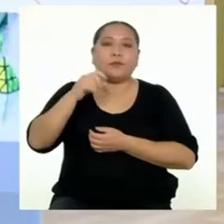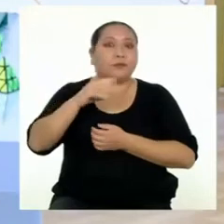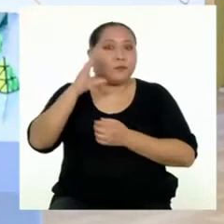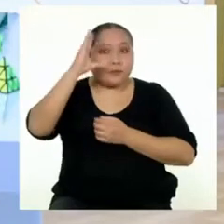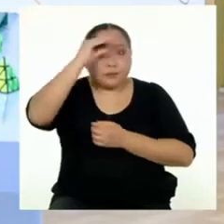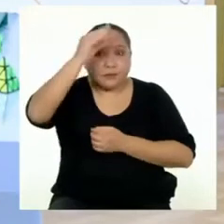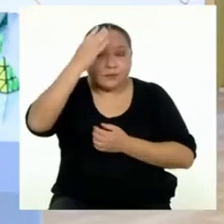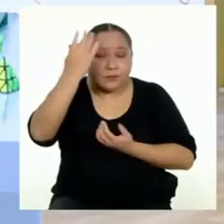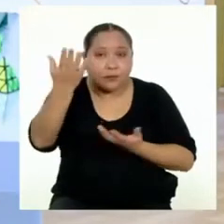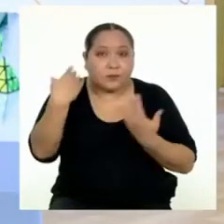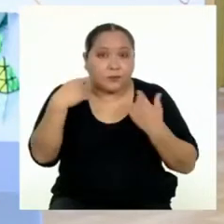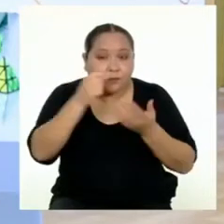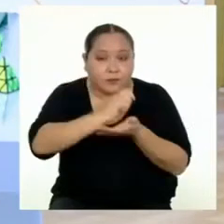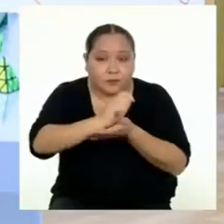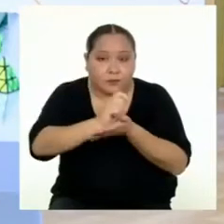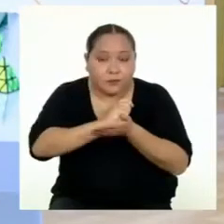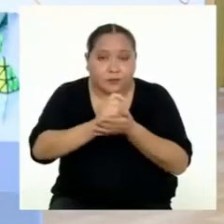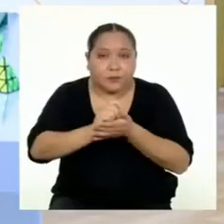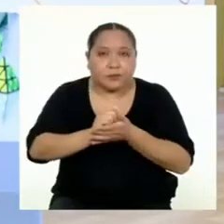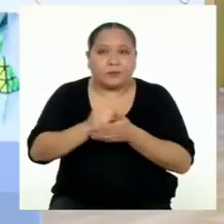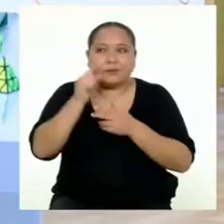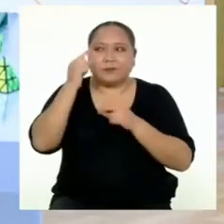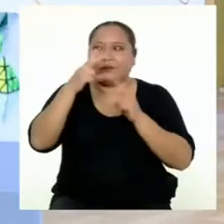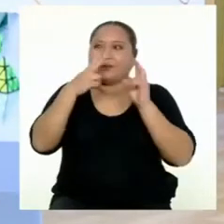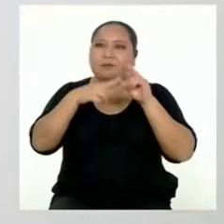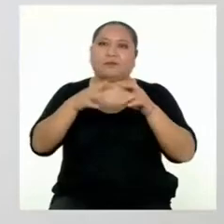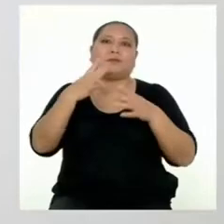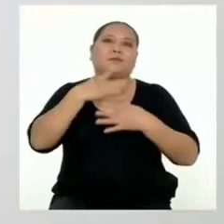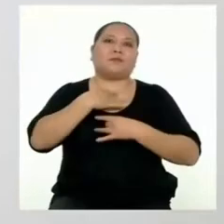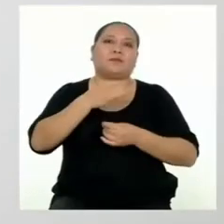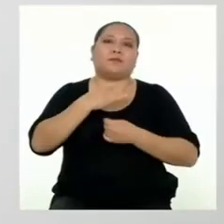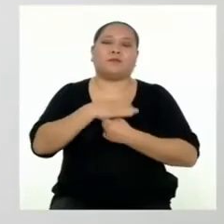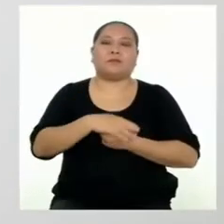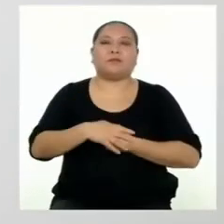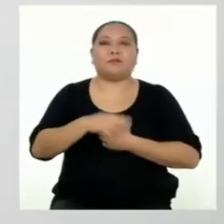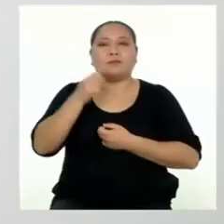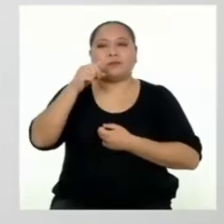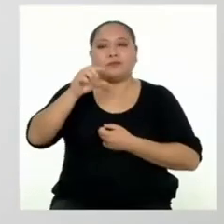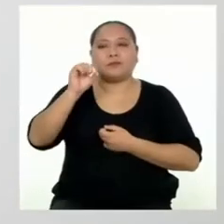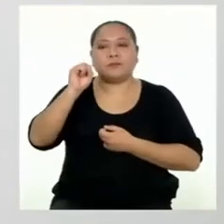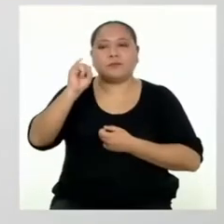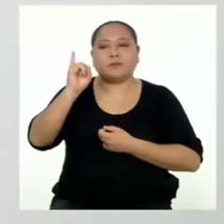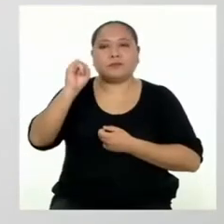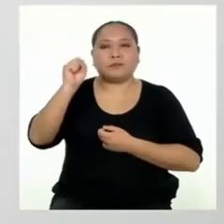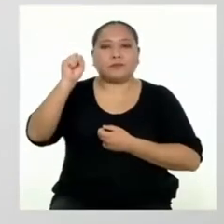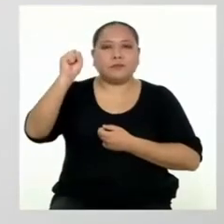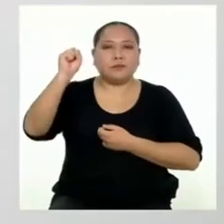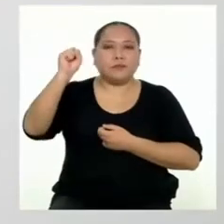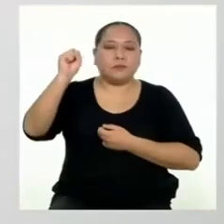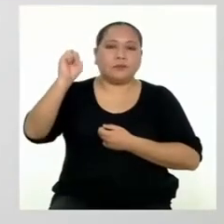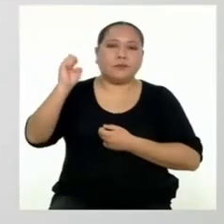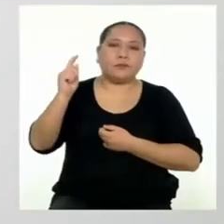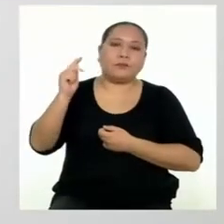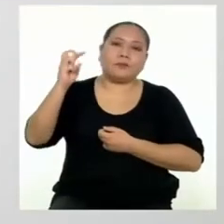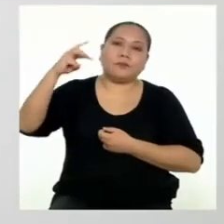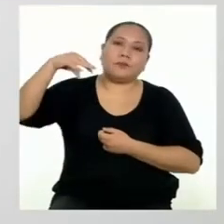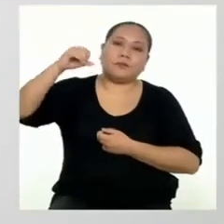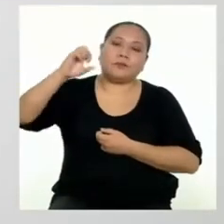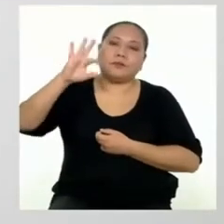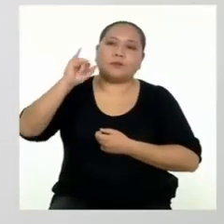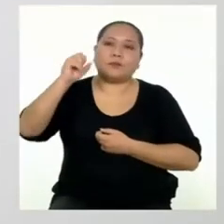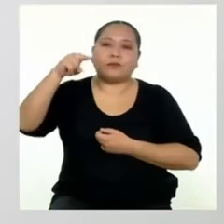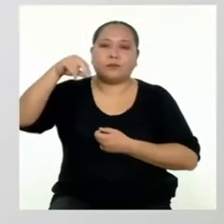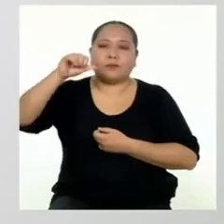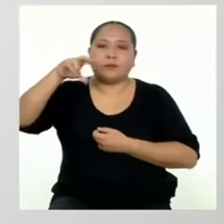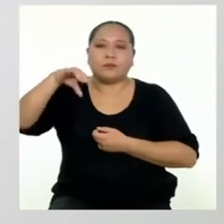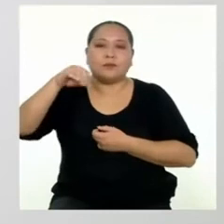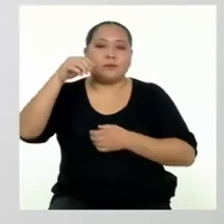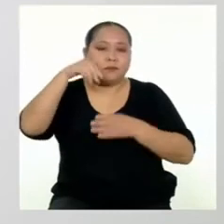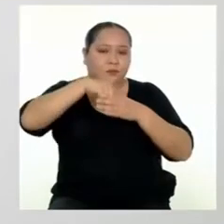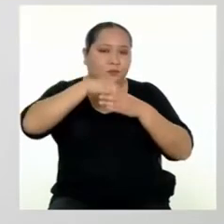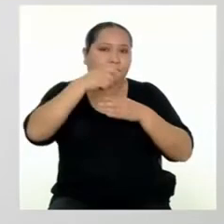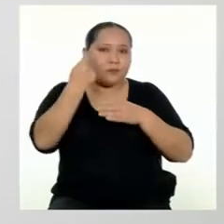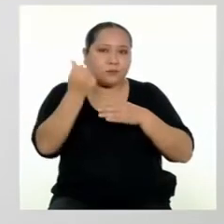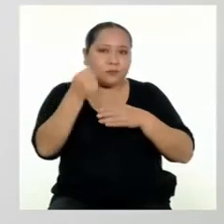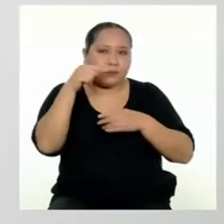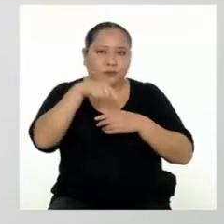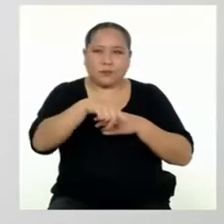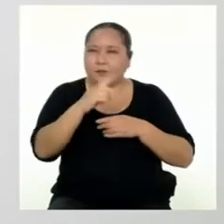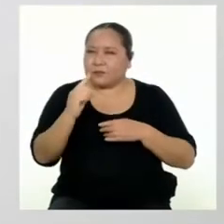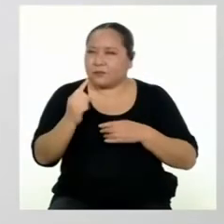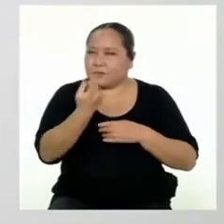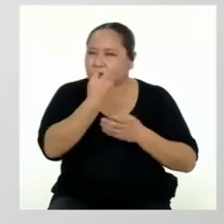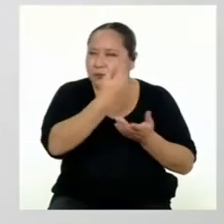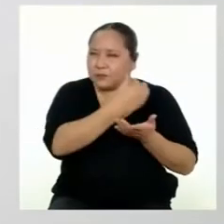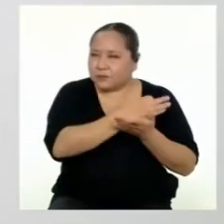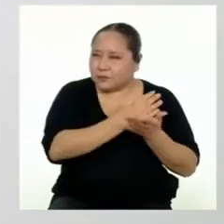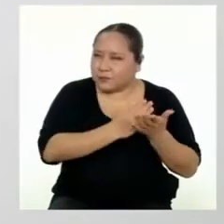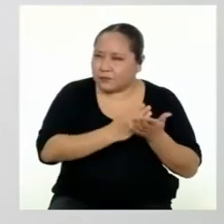a la mano? Lo que se viene va a estar interesante. Dentro del sistema financiero están los bancos, pero no son el